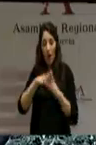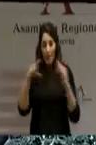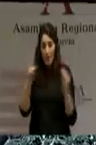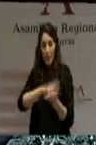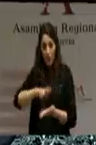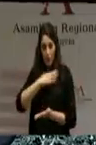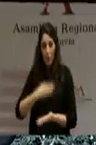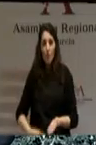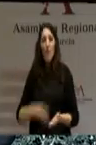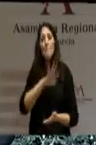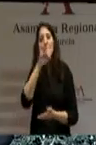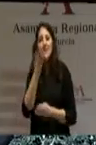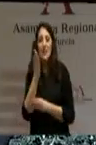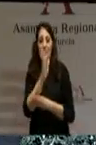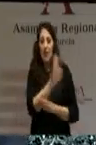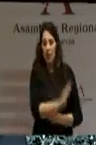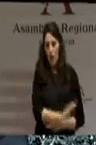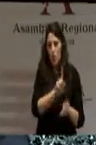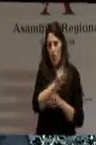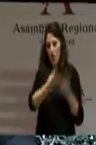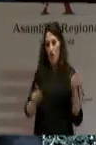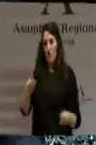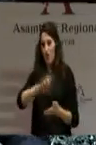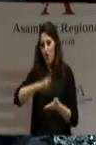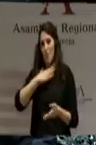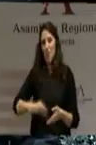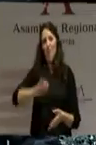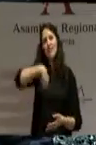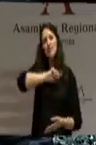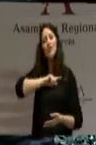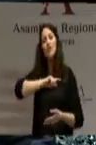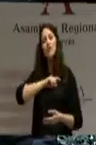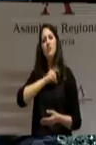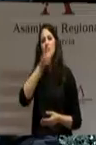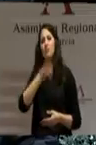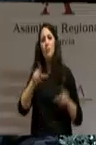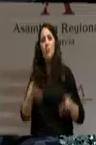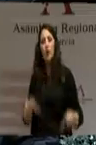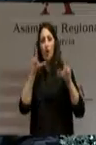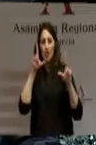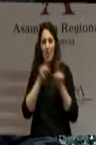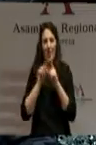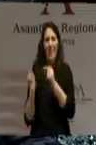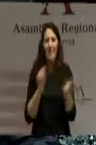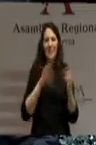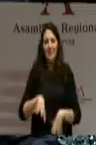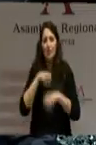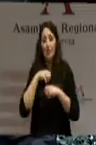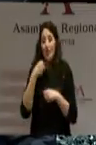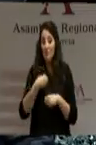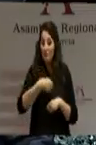representación de los ciudadanos de la región de Murcia, vamos a ser protagonistas del debate de investidura de quien será